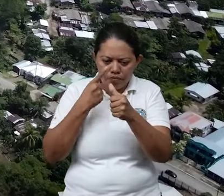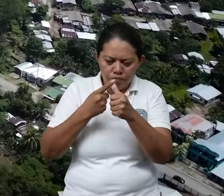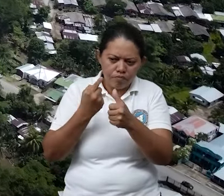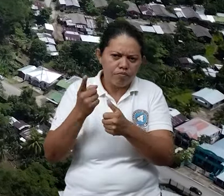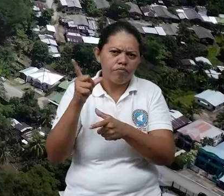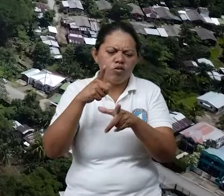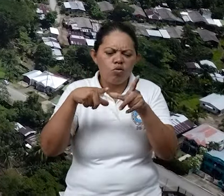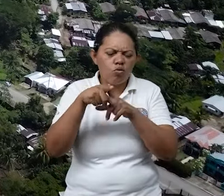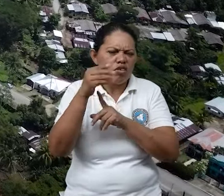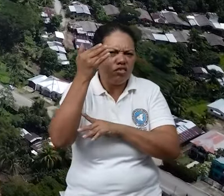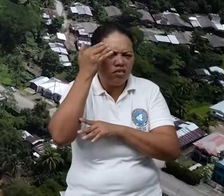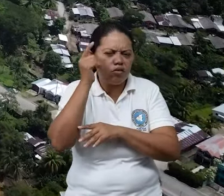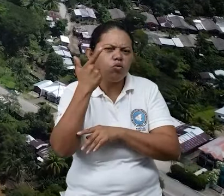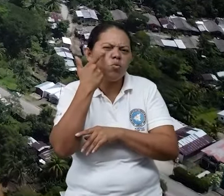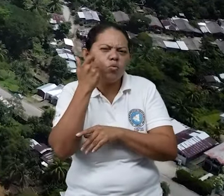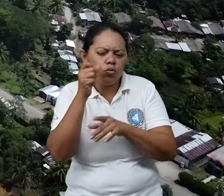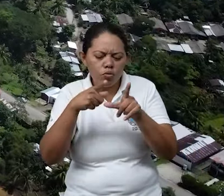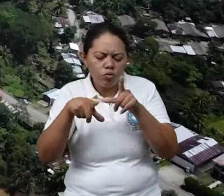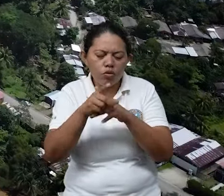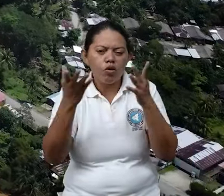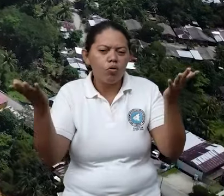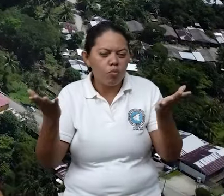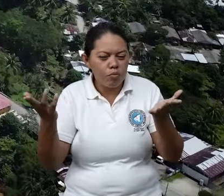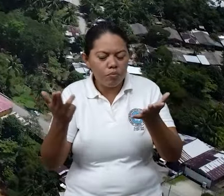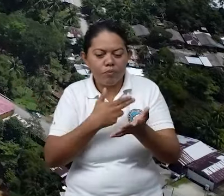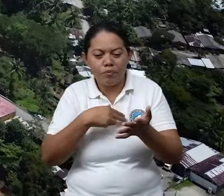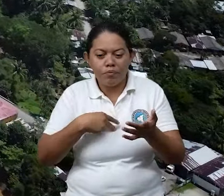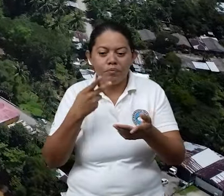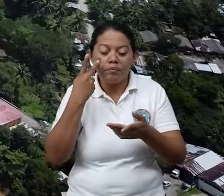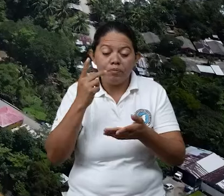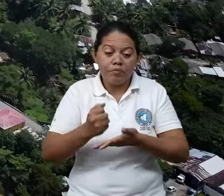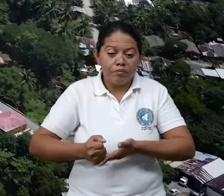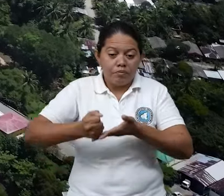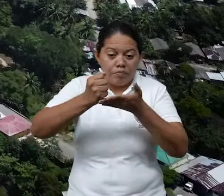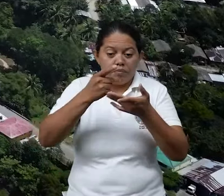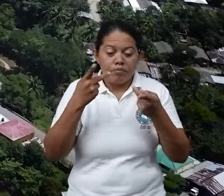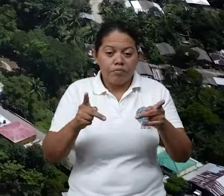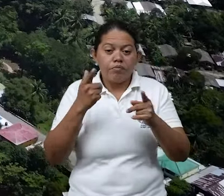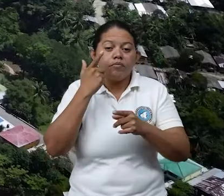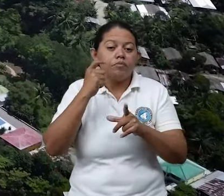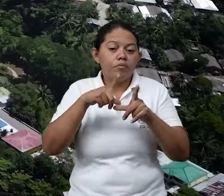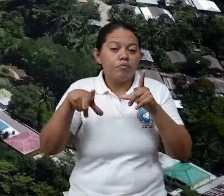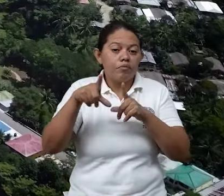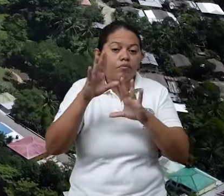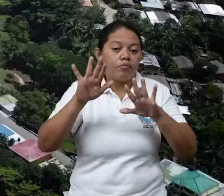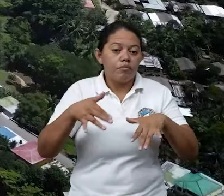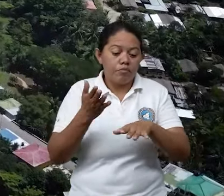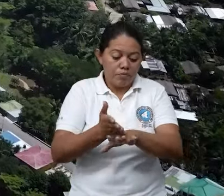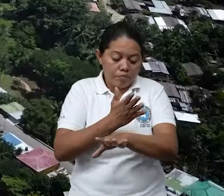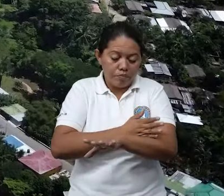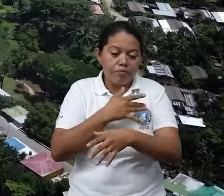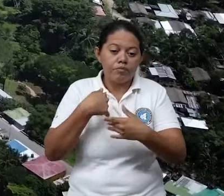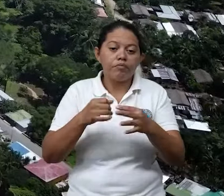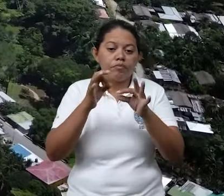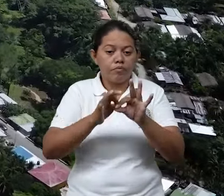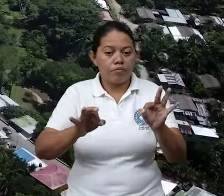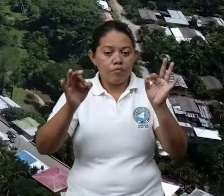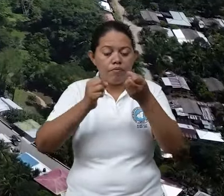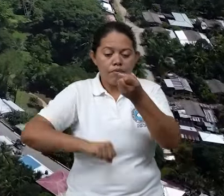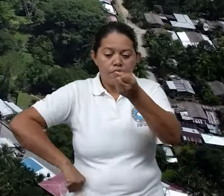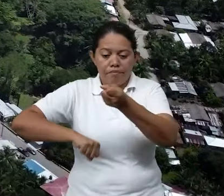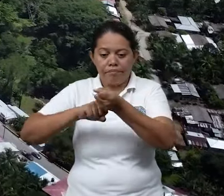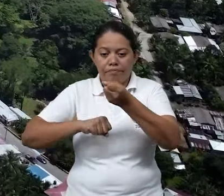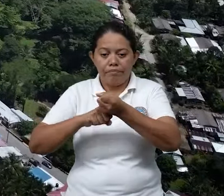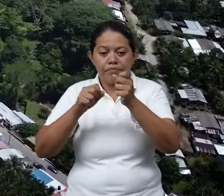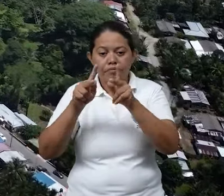conocer el territorio para poder diseñar adecuadamente el sistema. Para poder conocer el territorio, como dije anteriormente, es necesario el apoyo